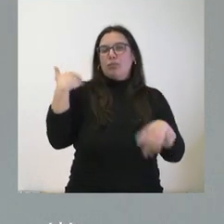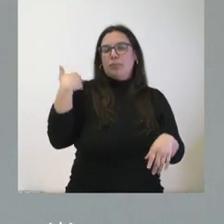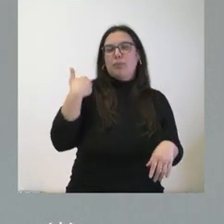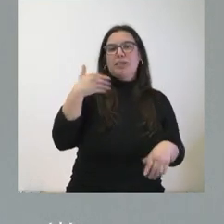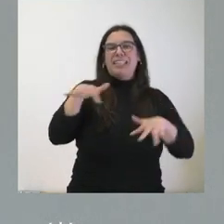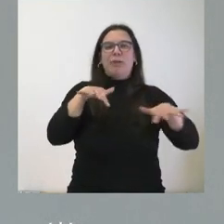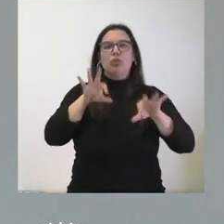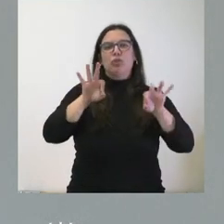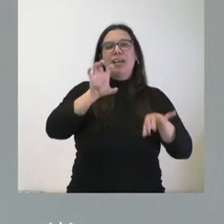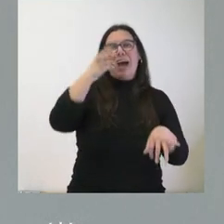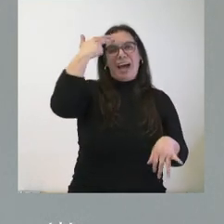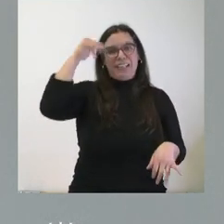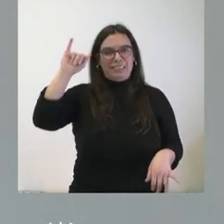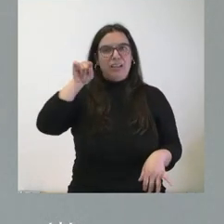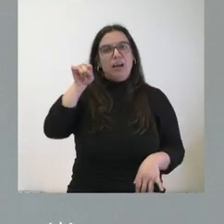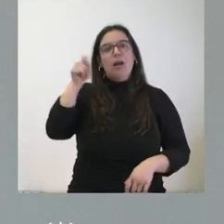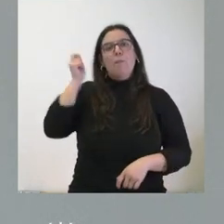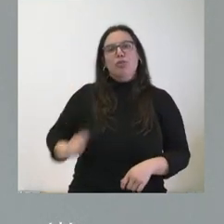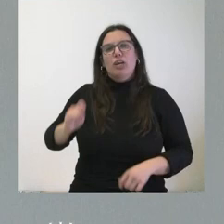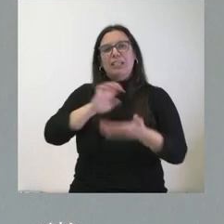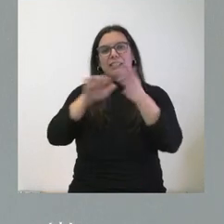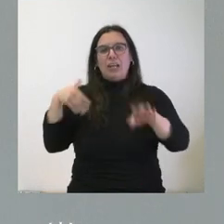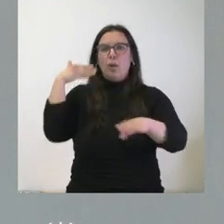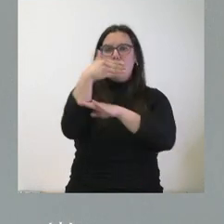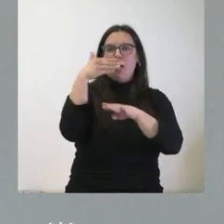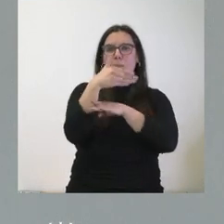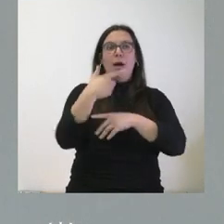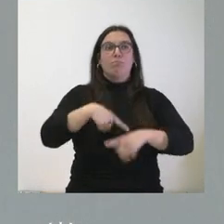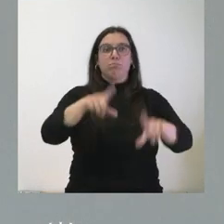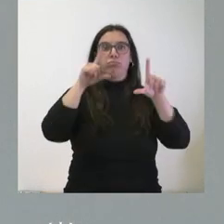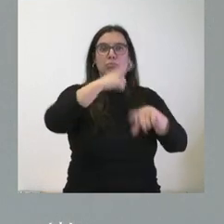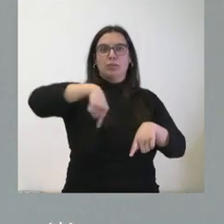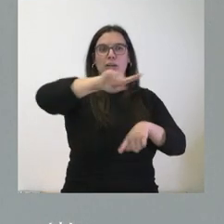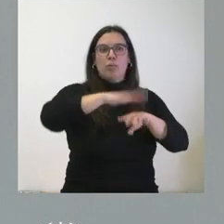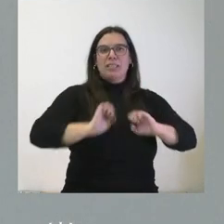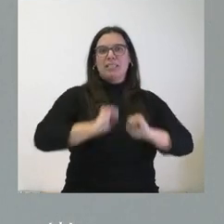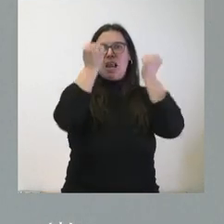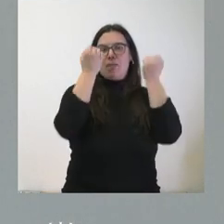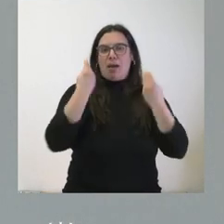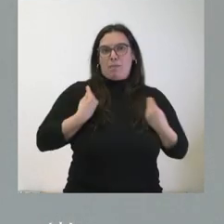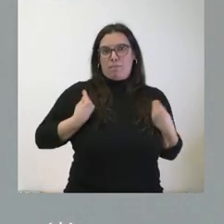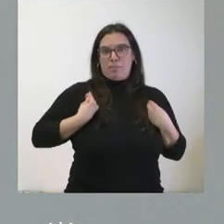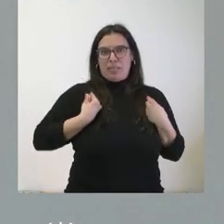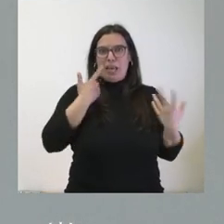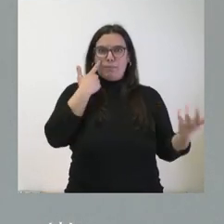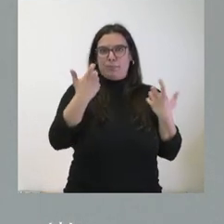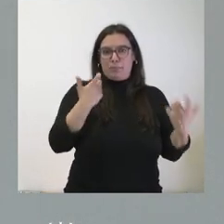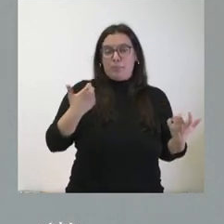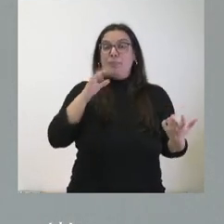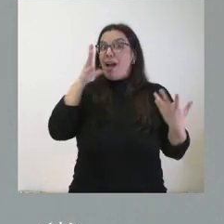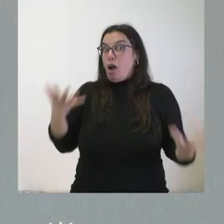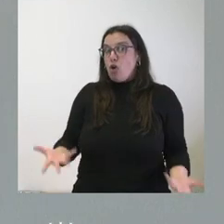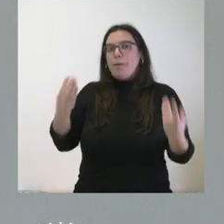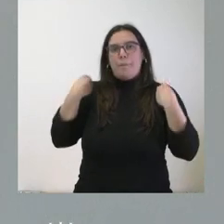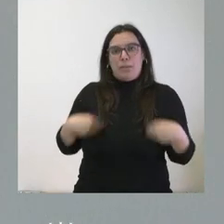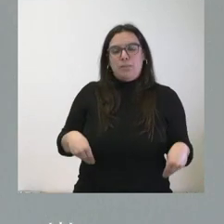Haití, donde la presencia de profesionales de Castilla y León fue muy determinante en salvar vidas ocurre igual en este momento, pero nuestra aportación más